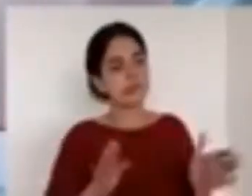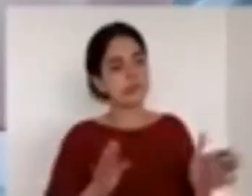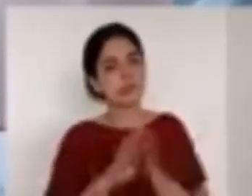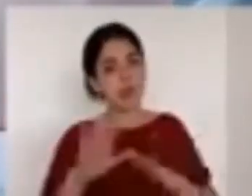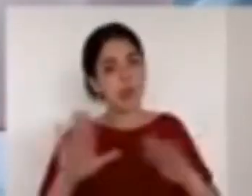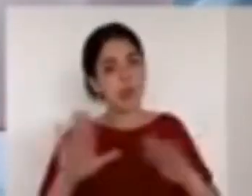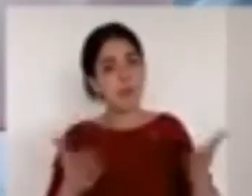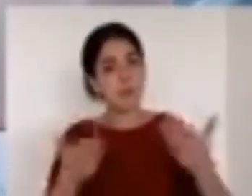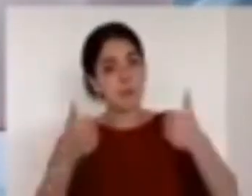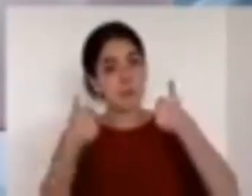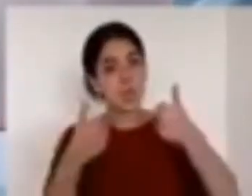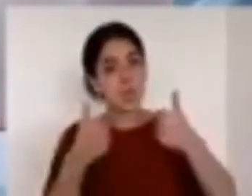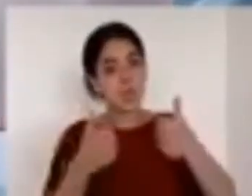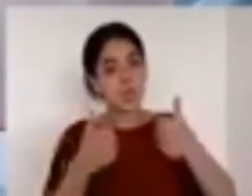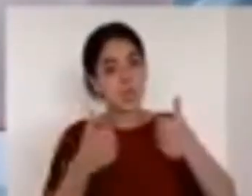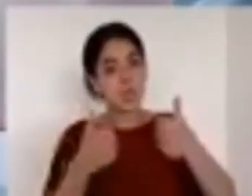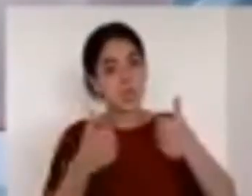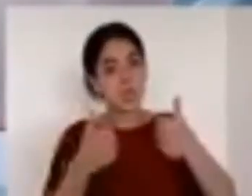ha pasado lo mismo